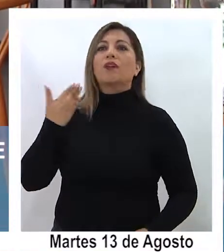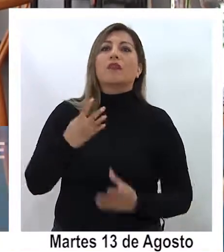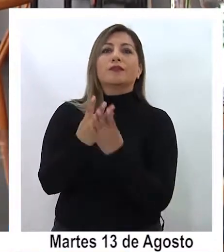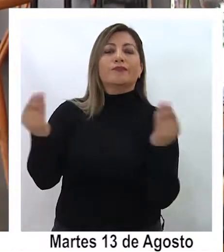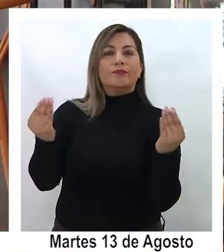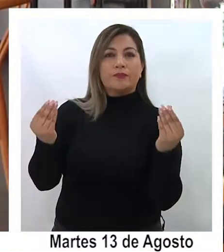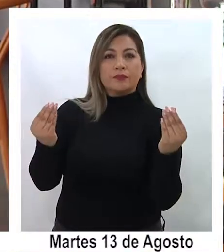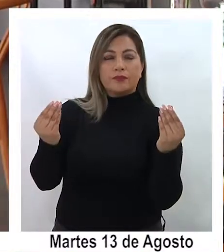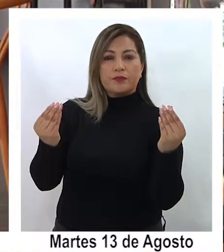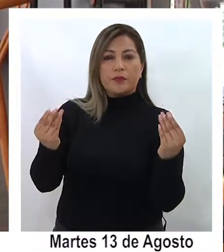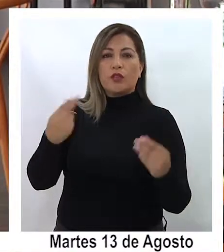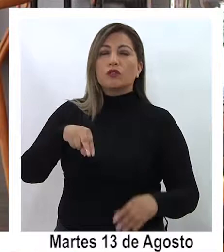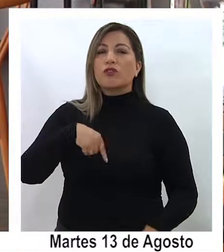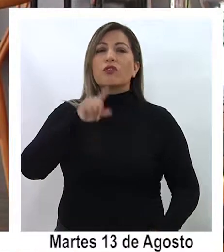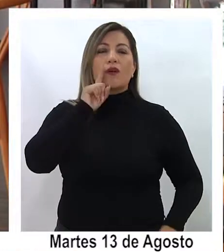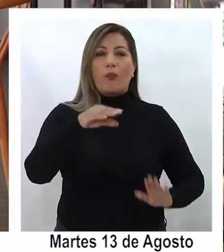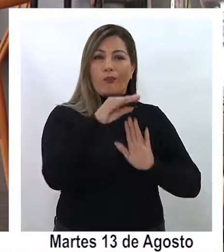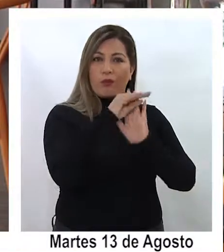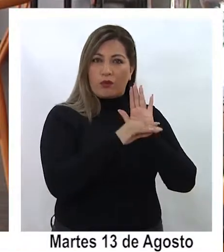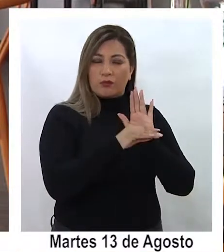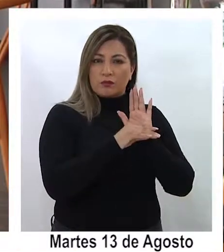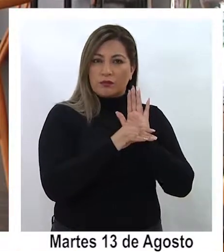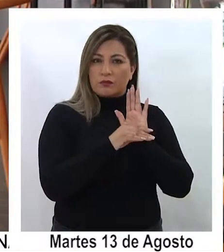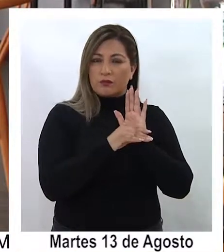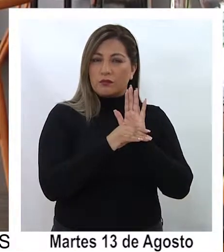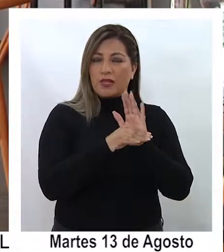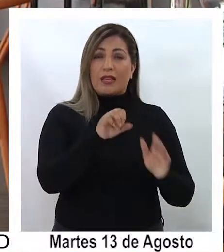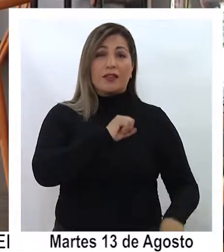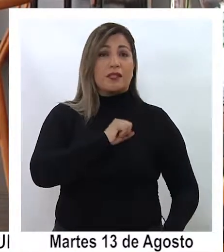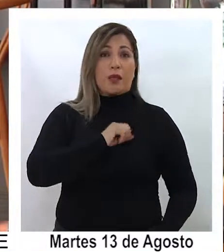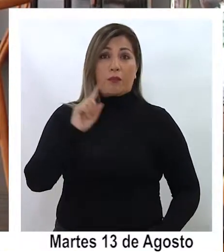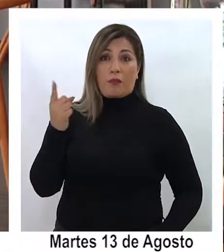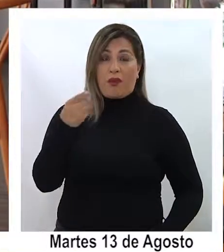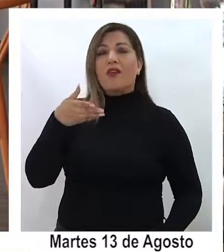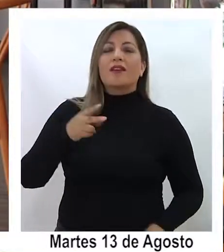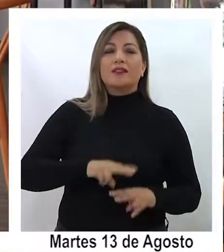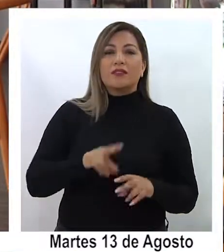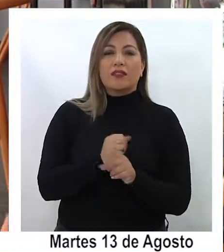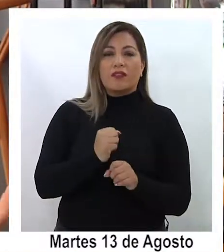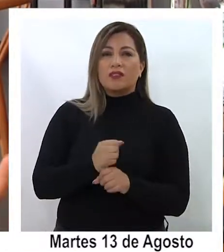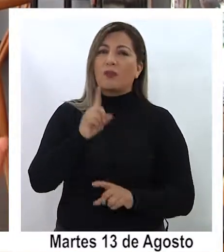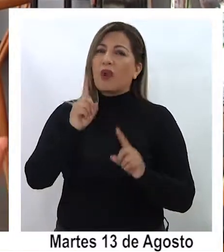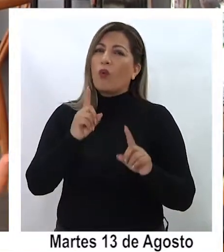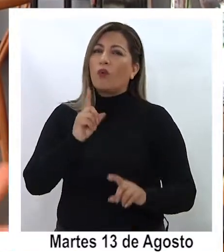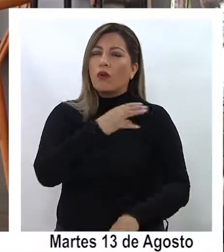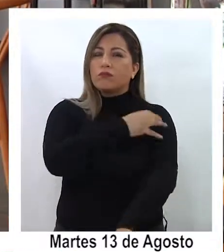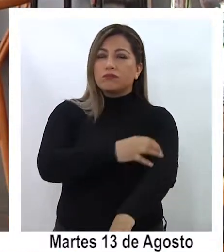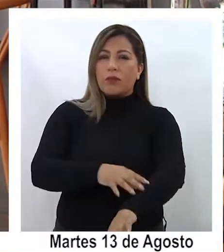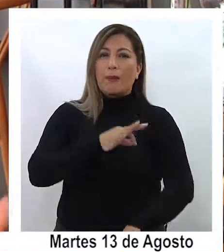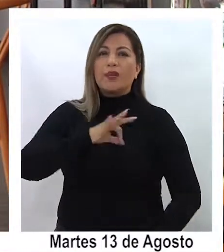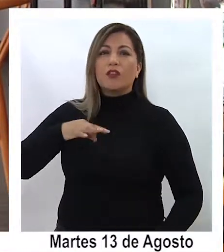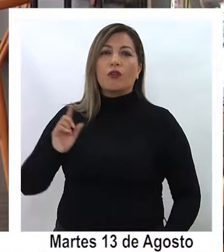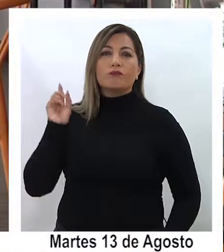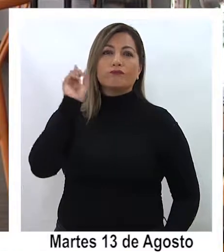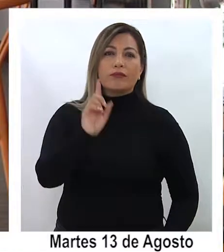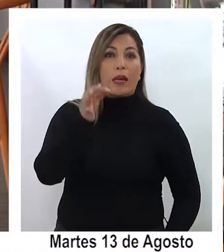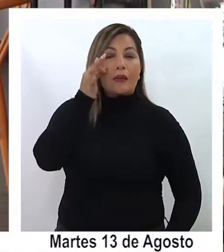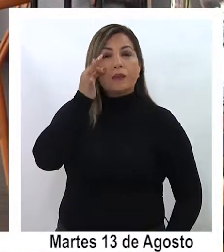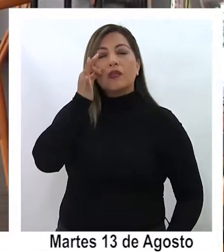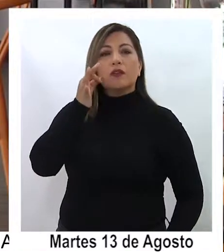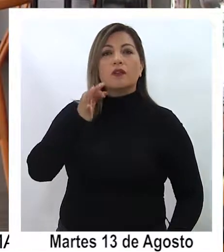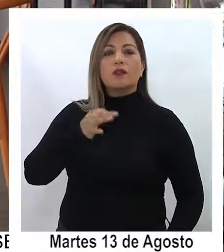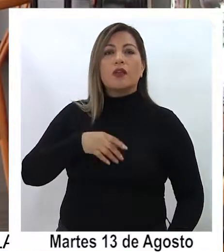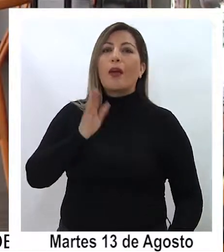nosotros tenemos un programa que funciona en Santiago principalmente pero también en algunas regiones donde están los ministros en visita que el Poder